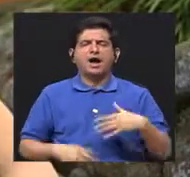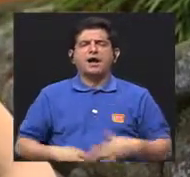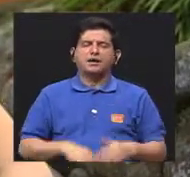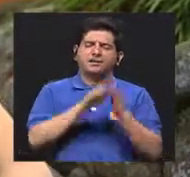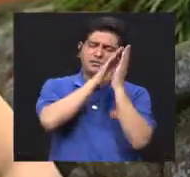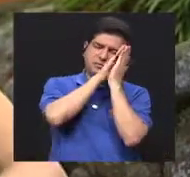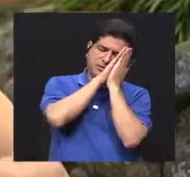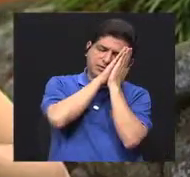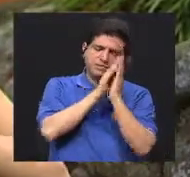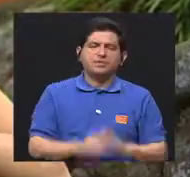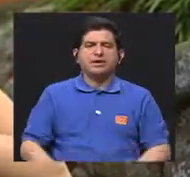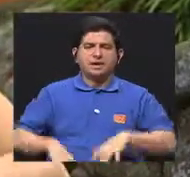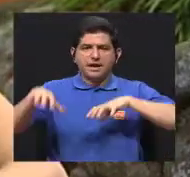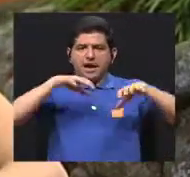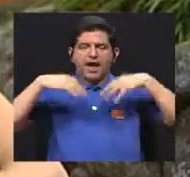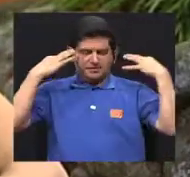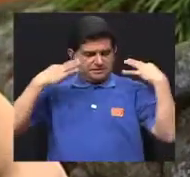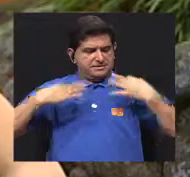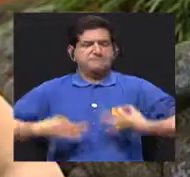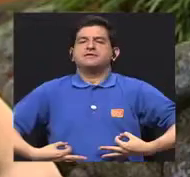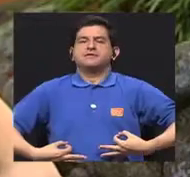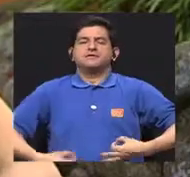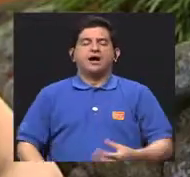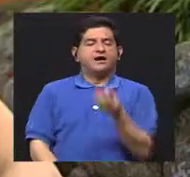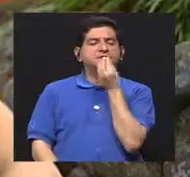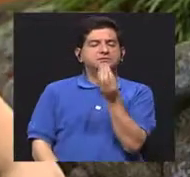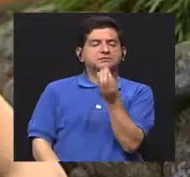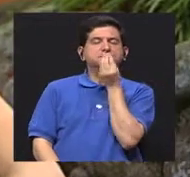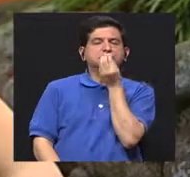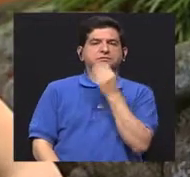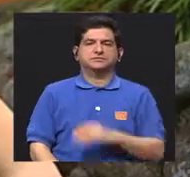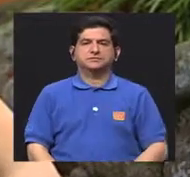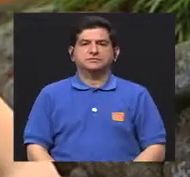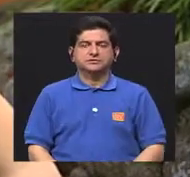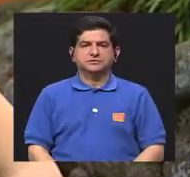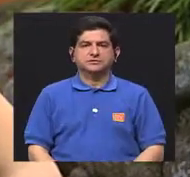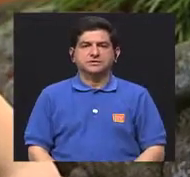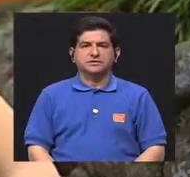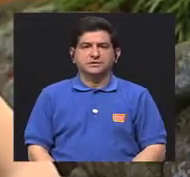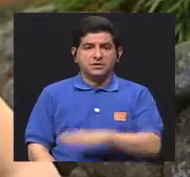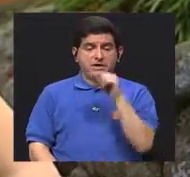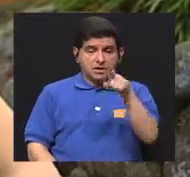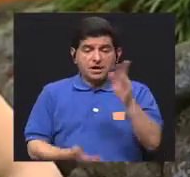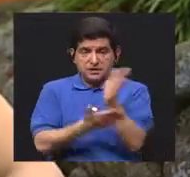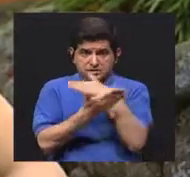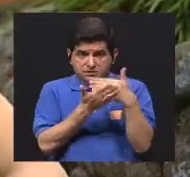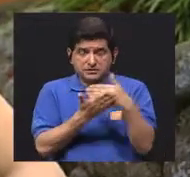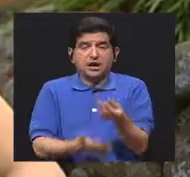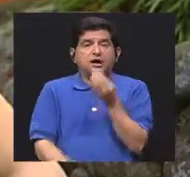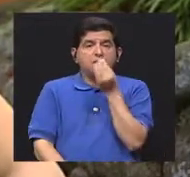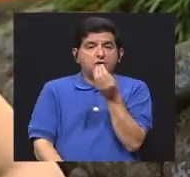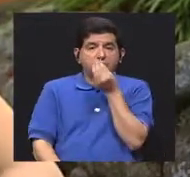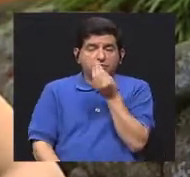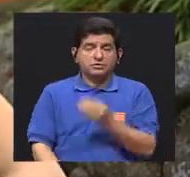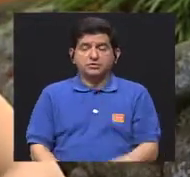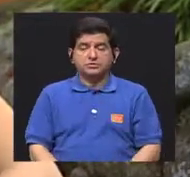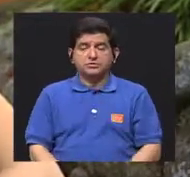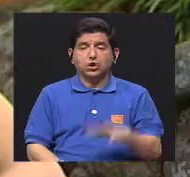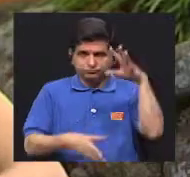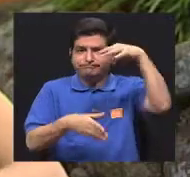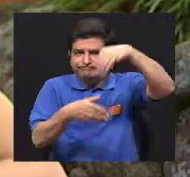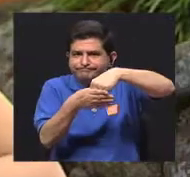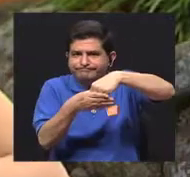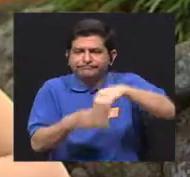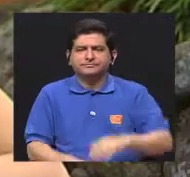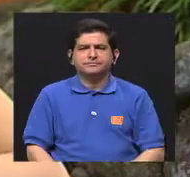sueño, nuestro nivel de actividad física, nuestra alimentación, y en este aspecto, entonces, la nutrición no se